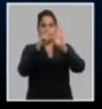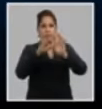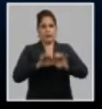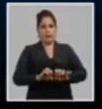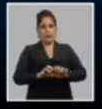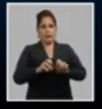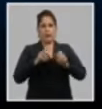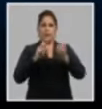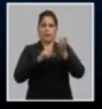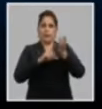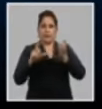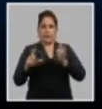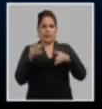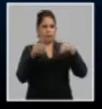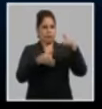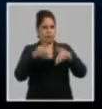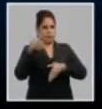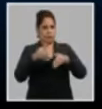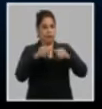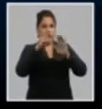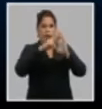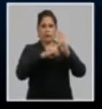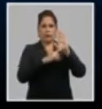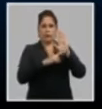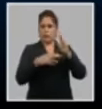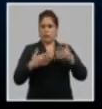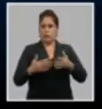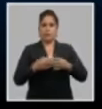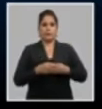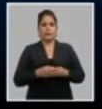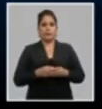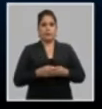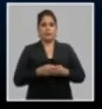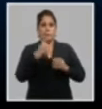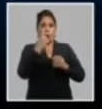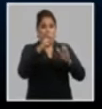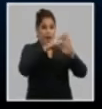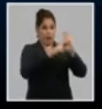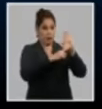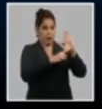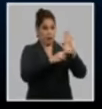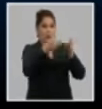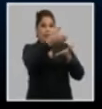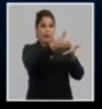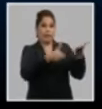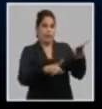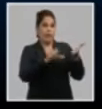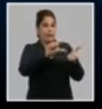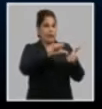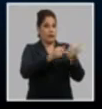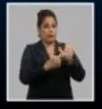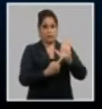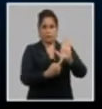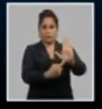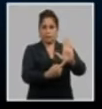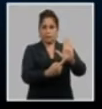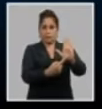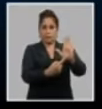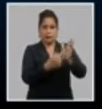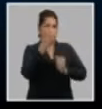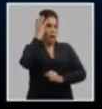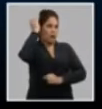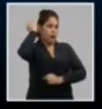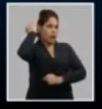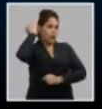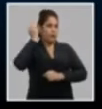secretario al evento. Las resoluciones fueron las siguientes. Como ya les comenté, una resolución sobre el informe central que fue presentado por el general de